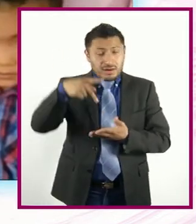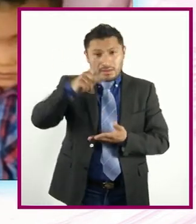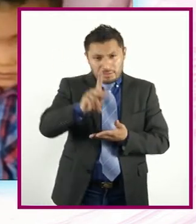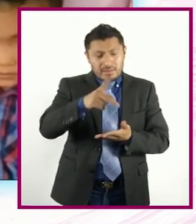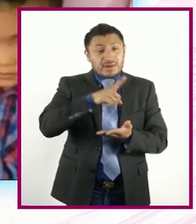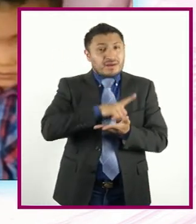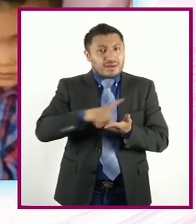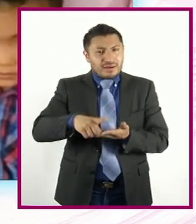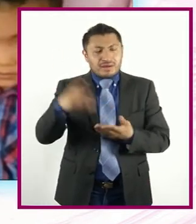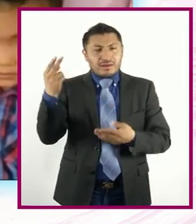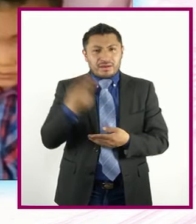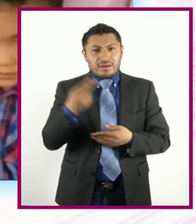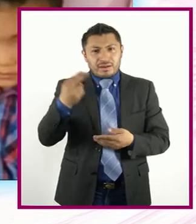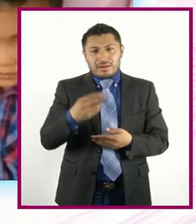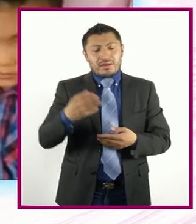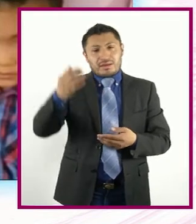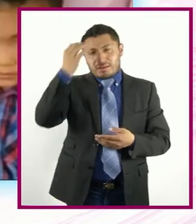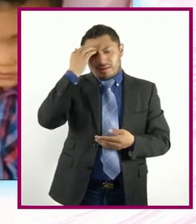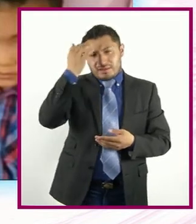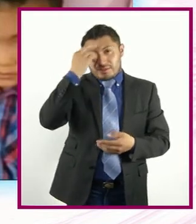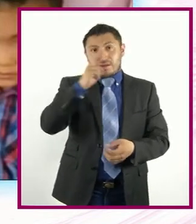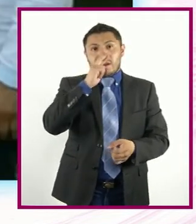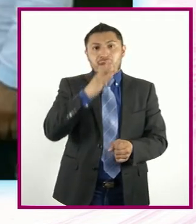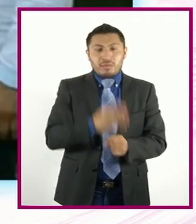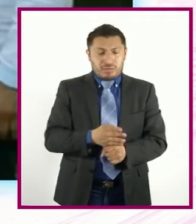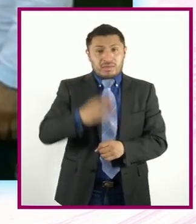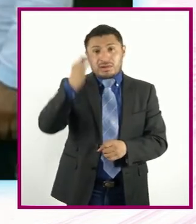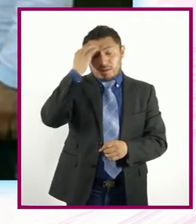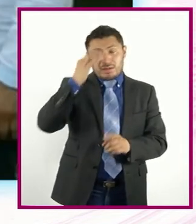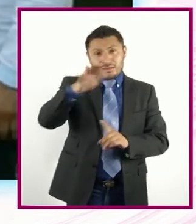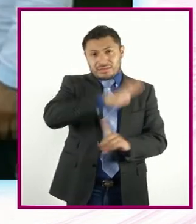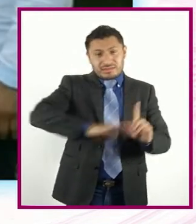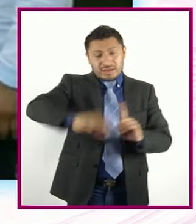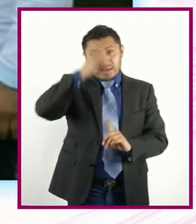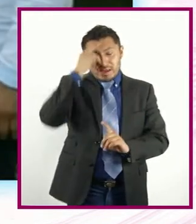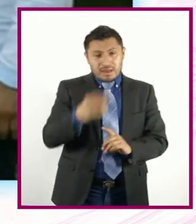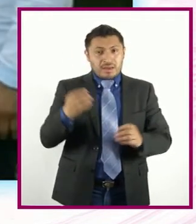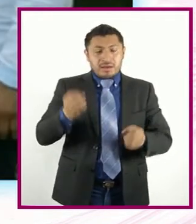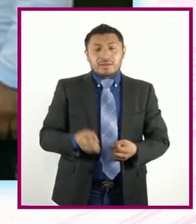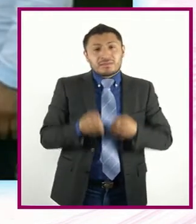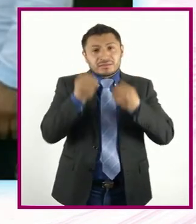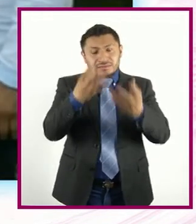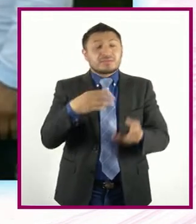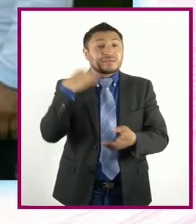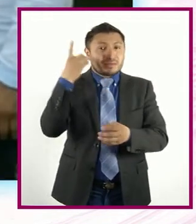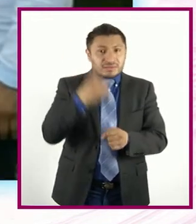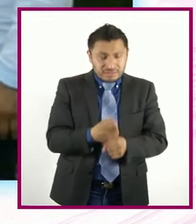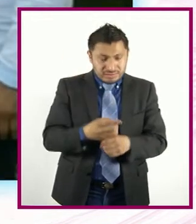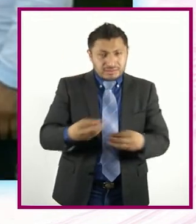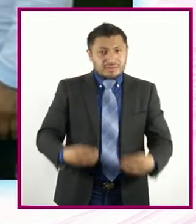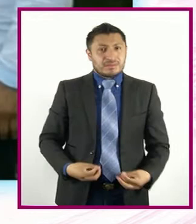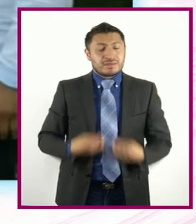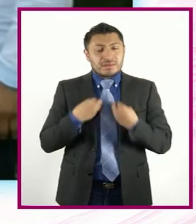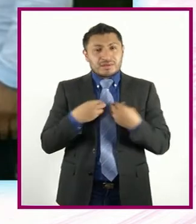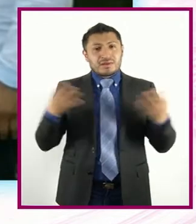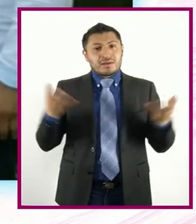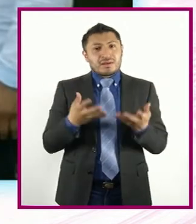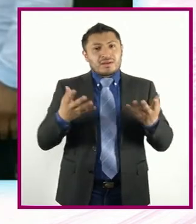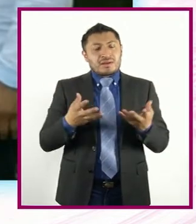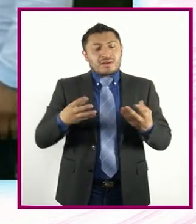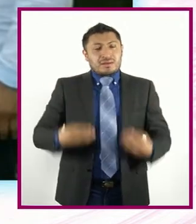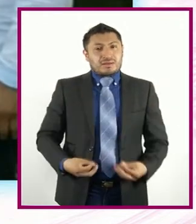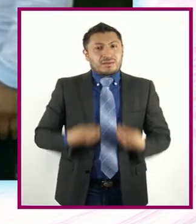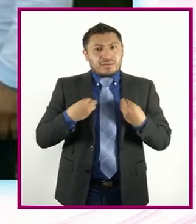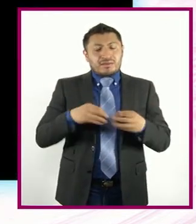derecho Que requiere también Nuestra conciencia Y nuestro conocimiento Para mover los resortes De la voluntad Y vivirla De hacer la vida